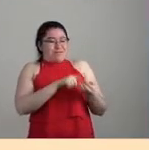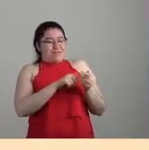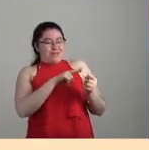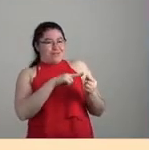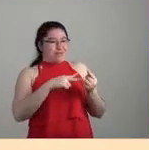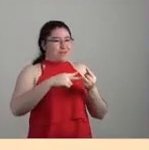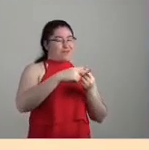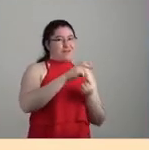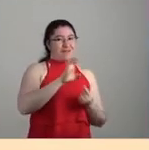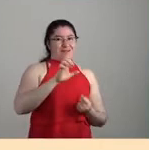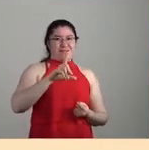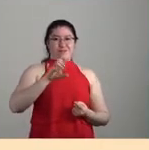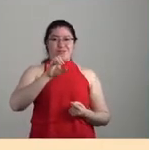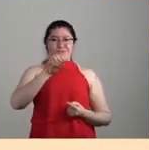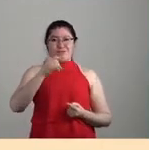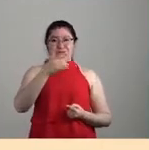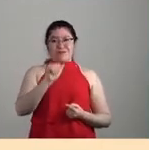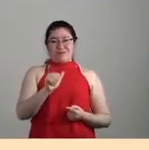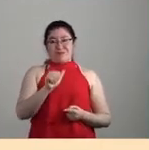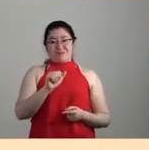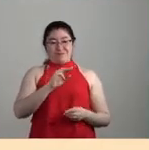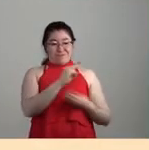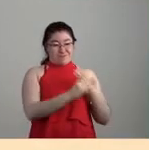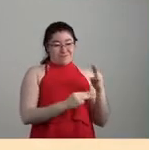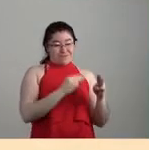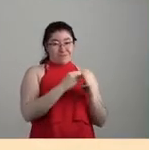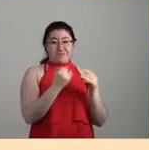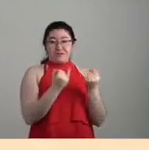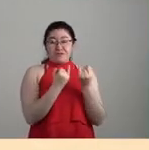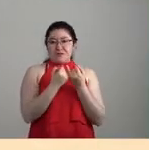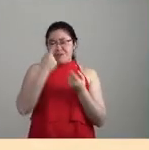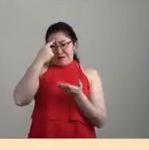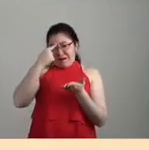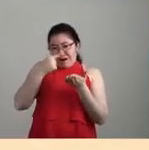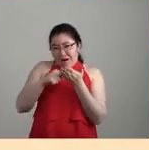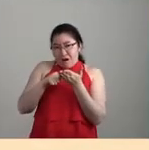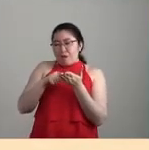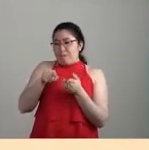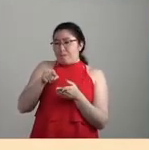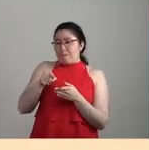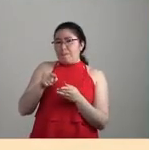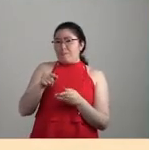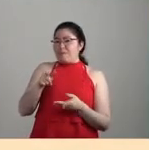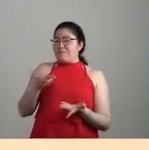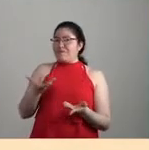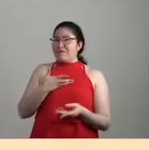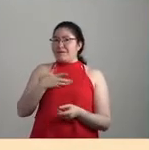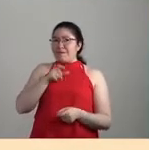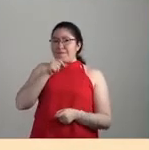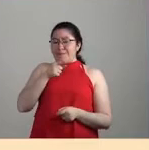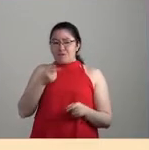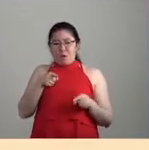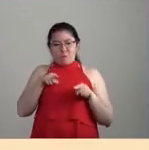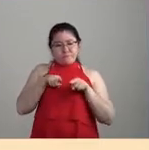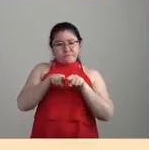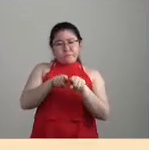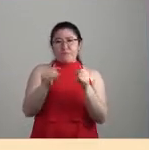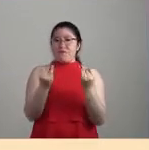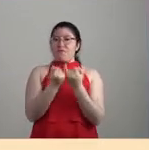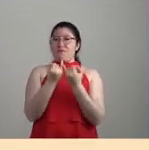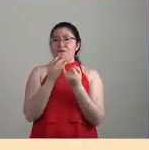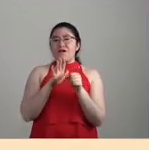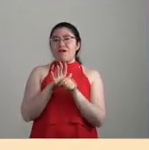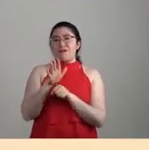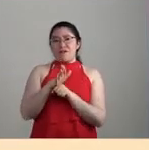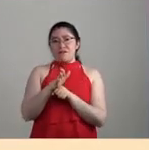ecología mundo, me parece que son esfuerzos que también podrían encontrarse en esa misma intención, ¿no? De cómo